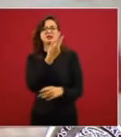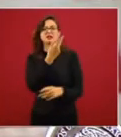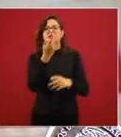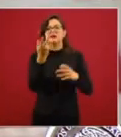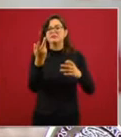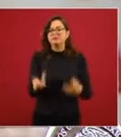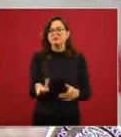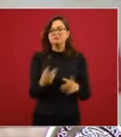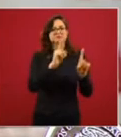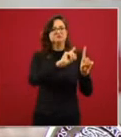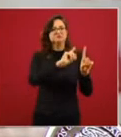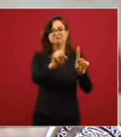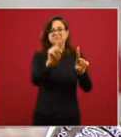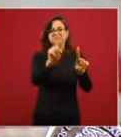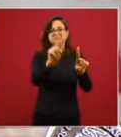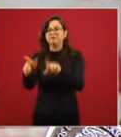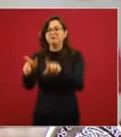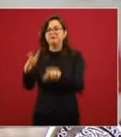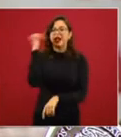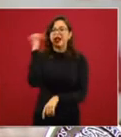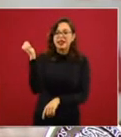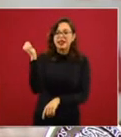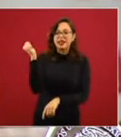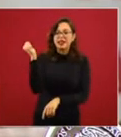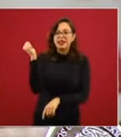así lo hicieron en Alemania